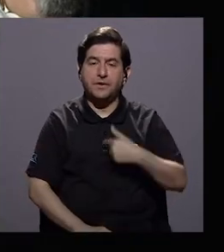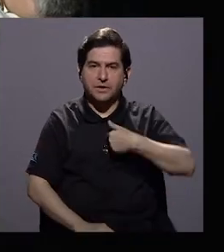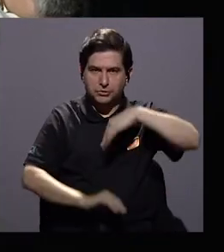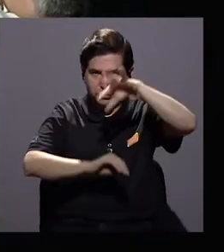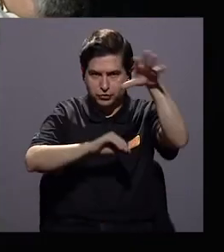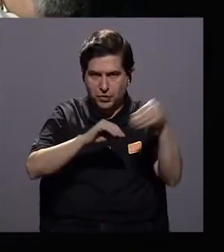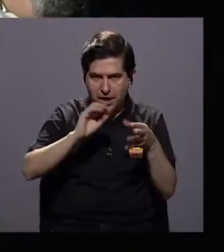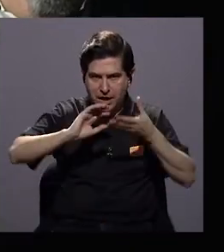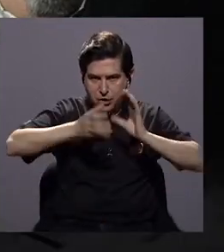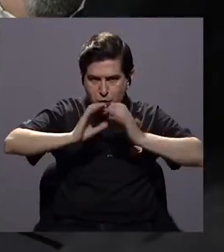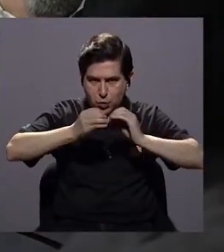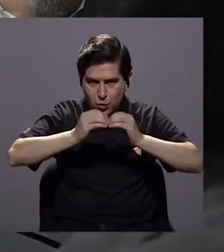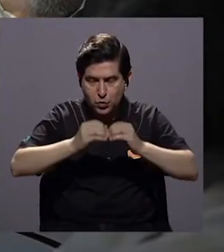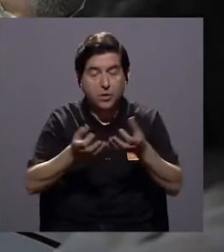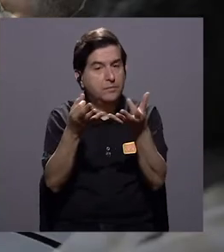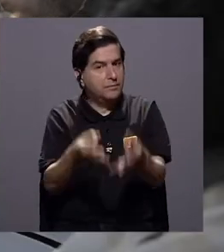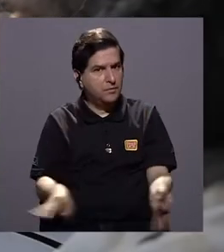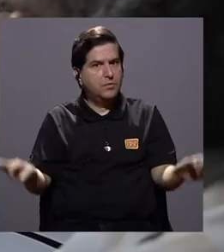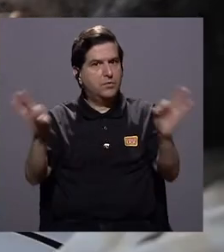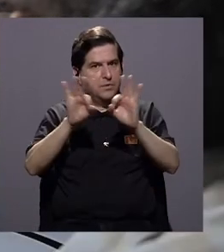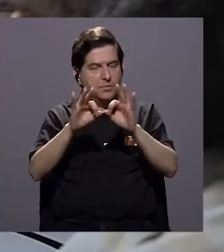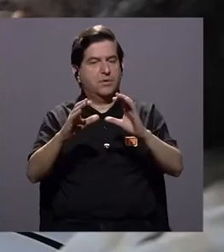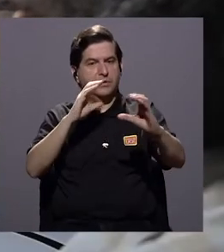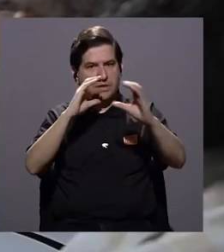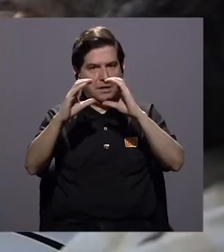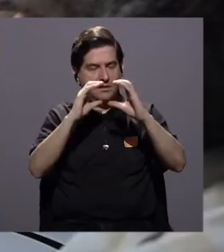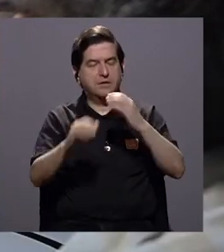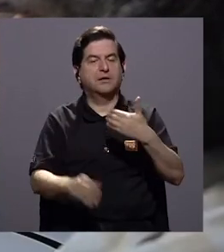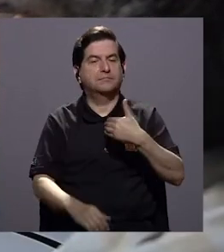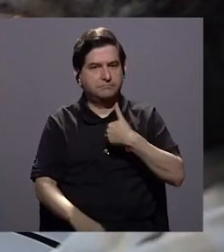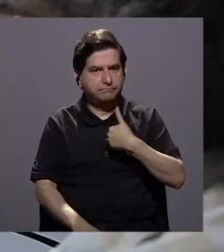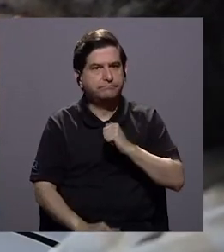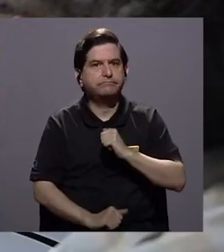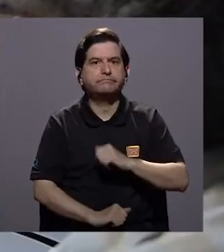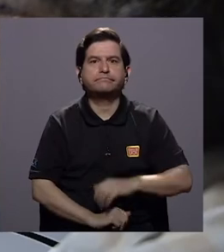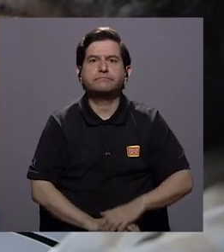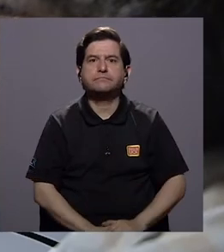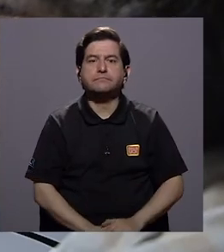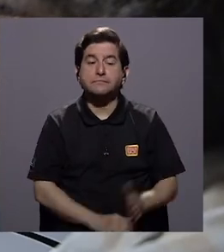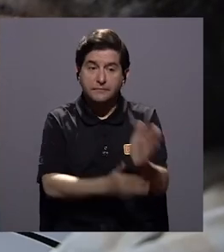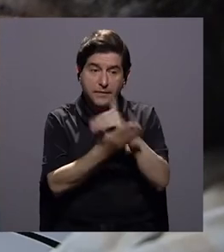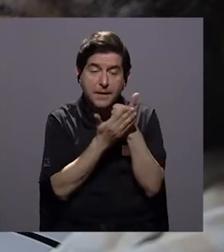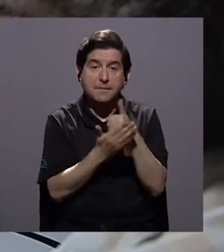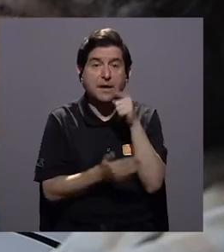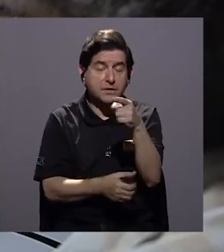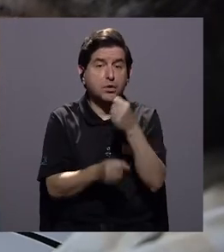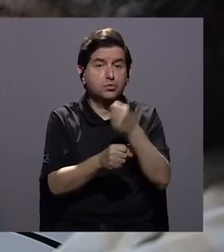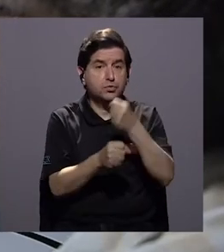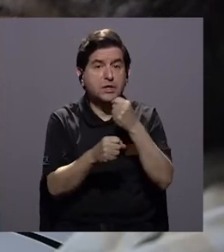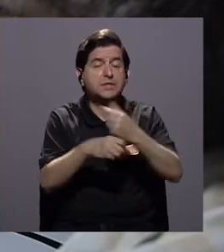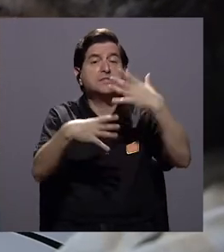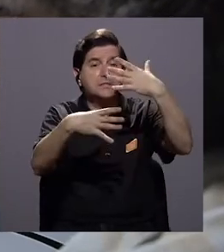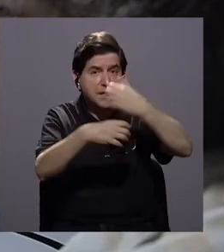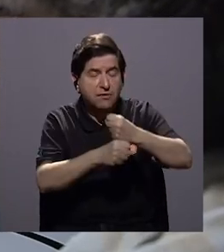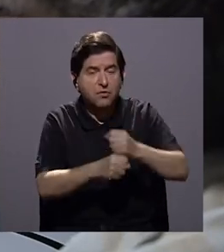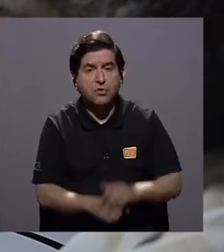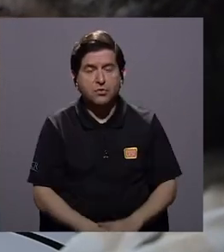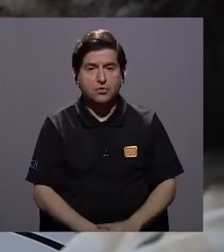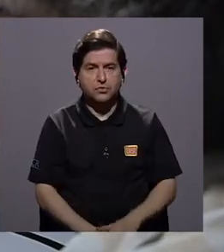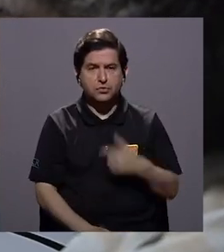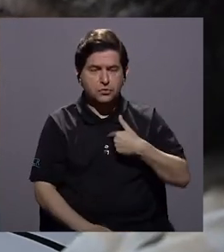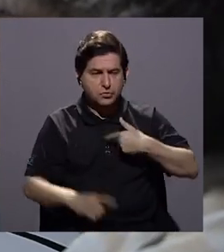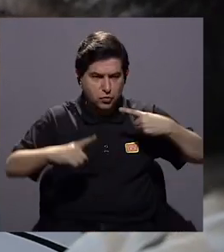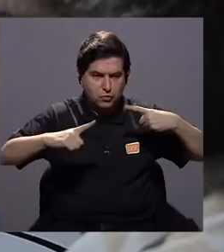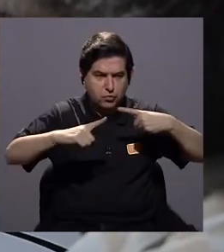Voy a sumar datos porque es que es importante en esta conversación tenerlos. Y es parte de esa labor que ustedes vienen haciendo, que la